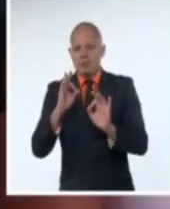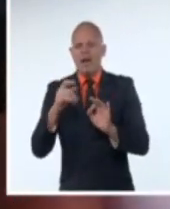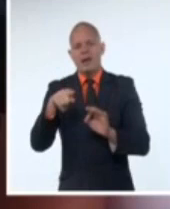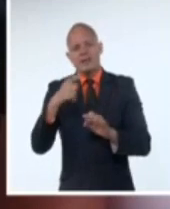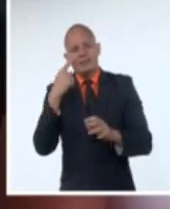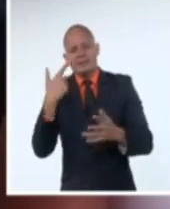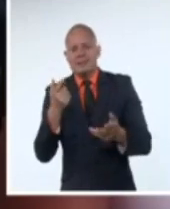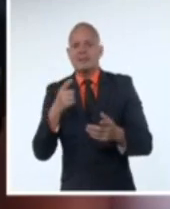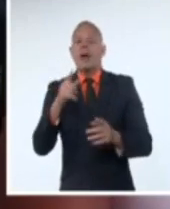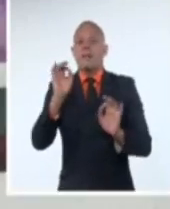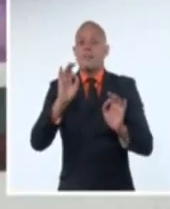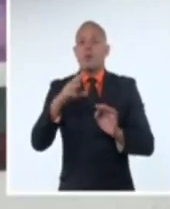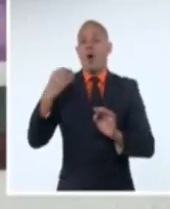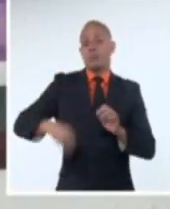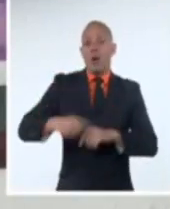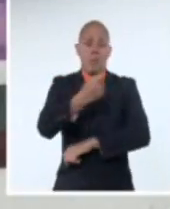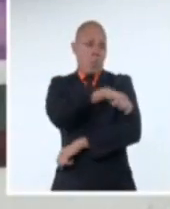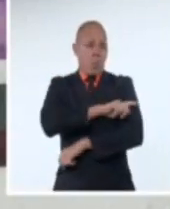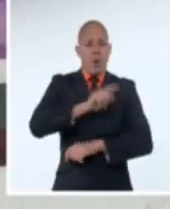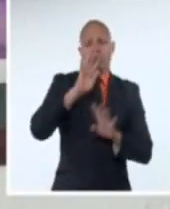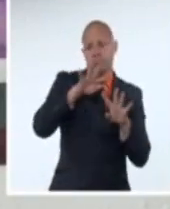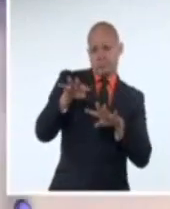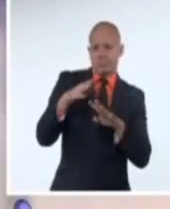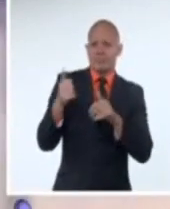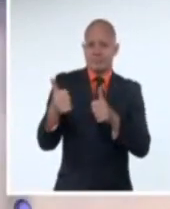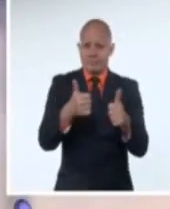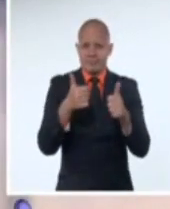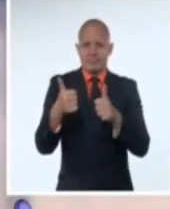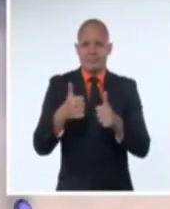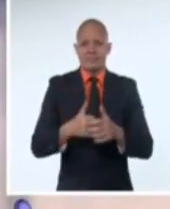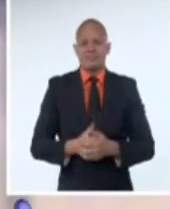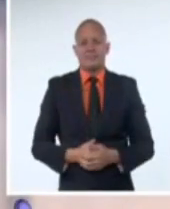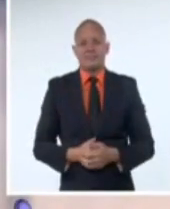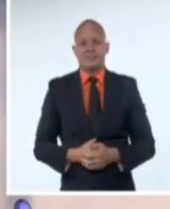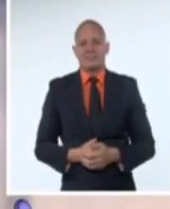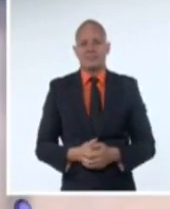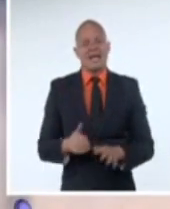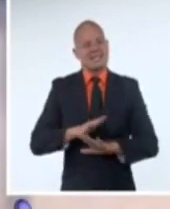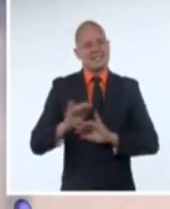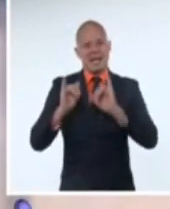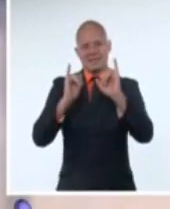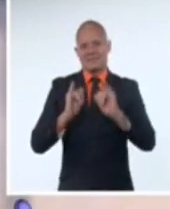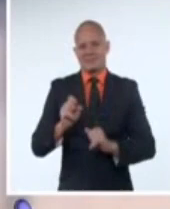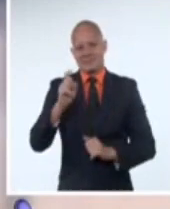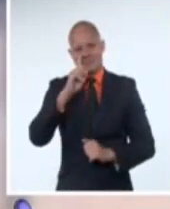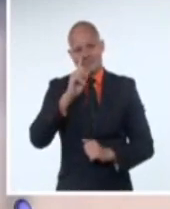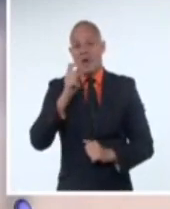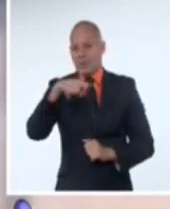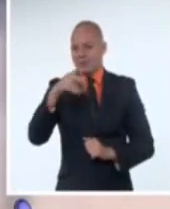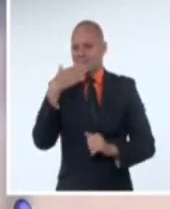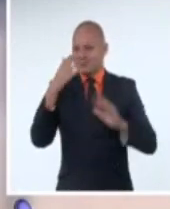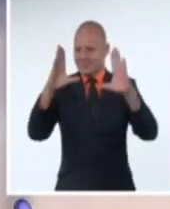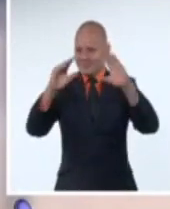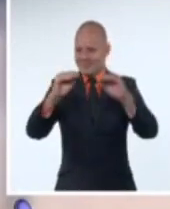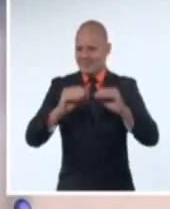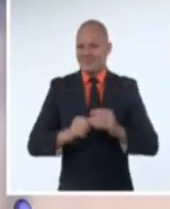espacios públicos de la Atenas de Cuba. Y con esta información me despido. Tenga usted muy buenas noches.